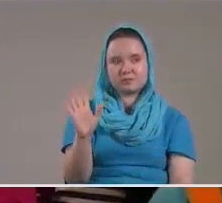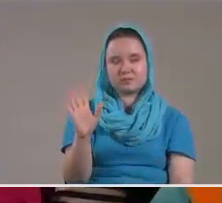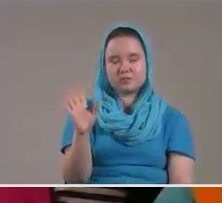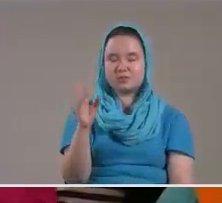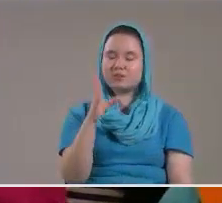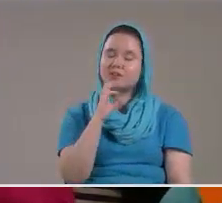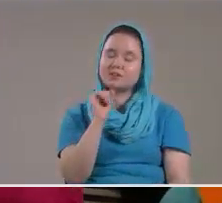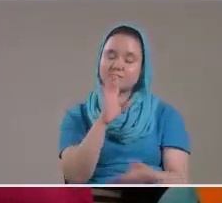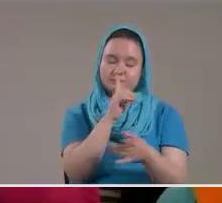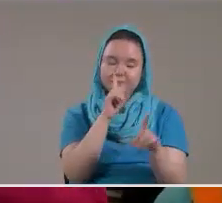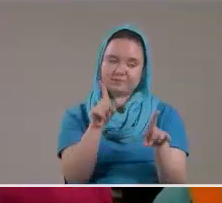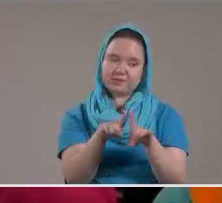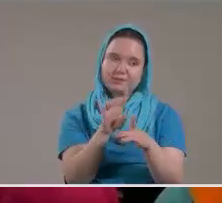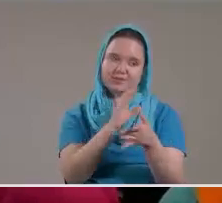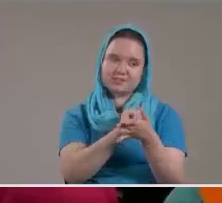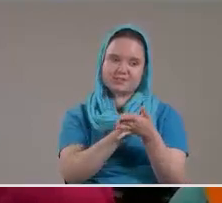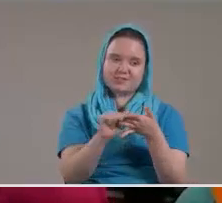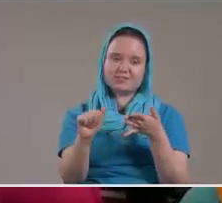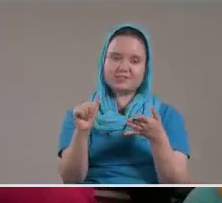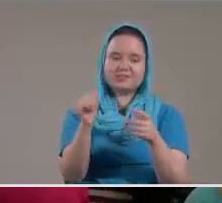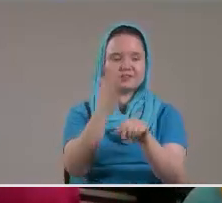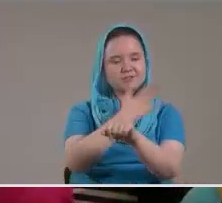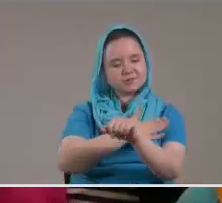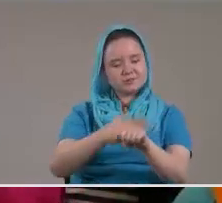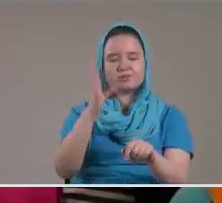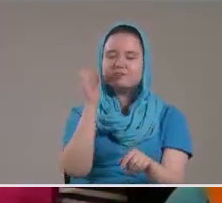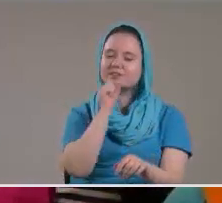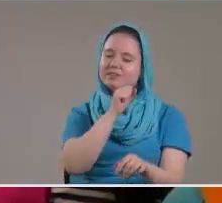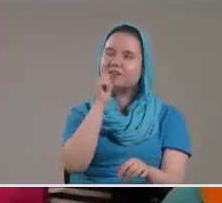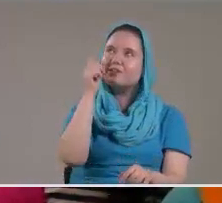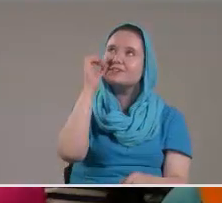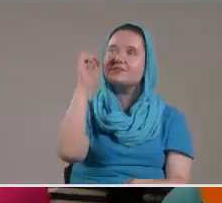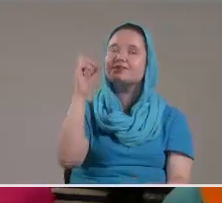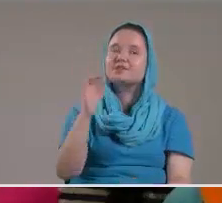puro Sigamos cantándole Al Señor